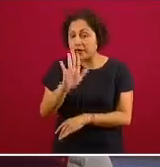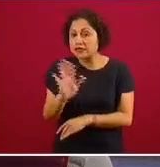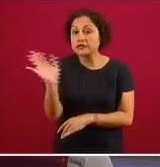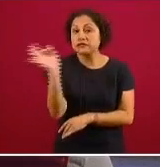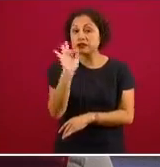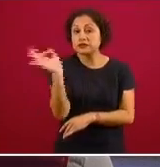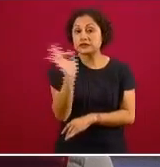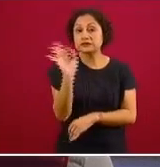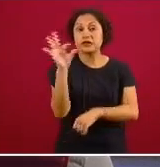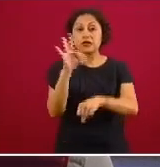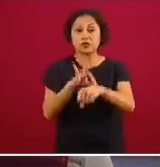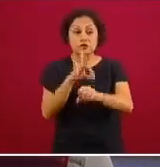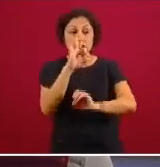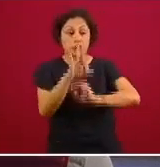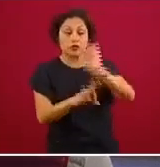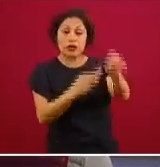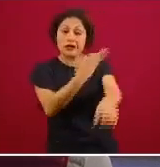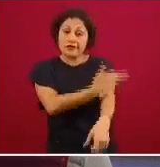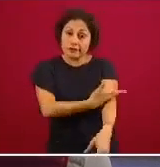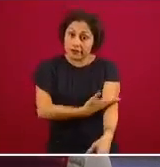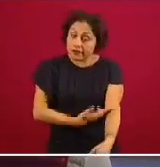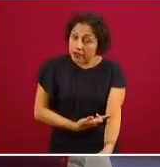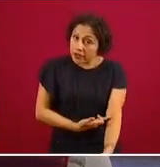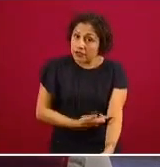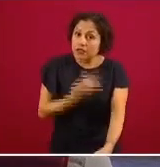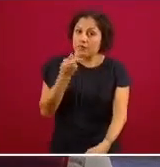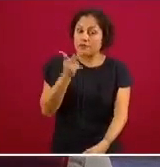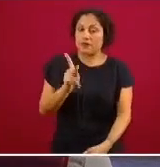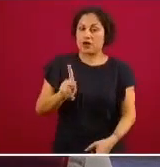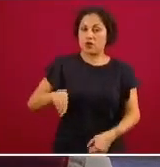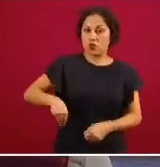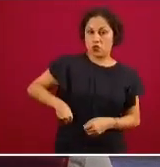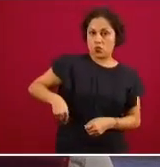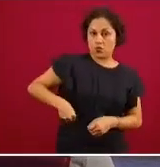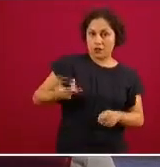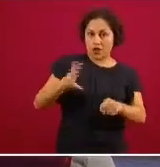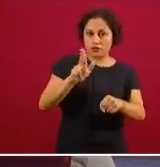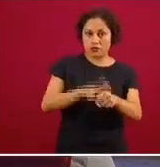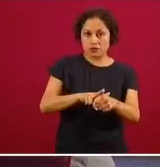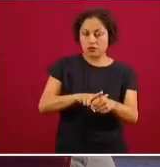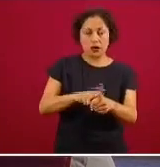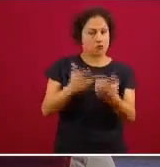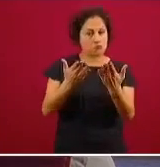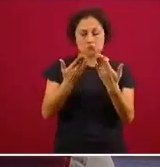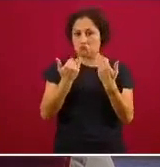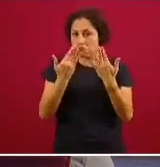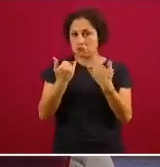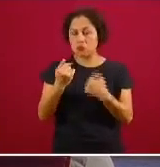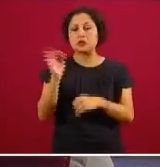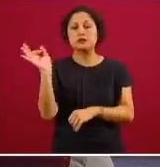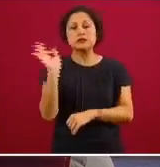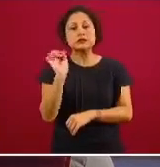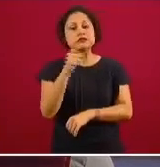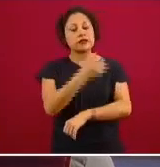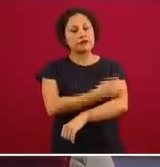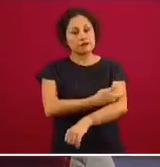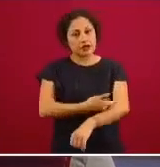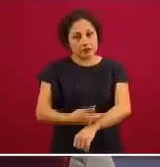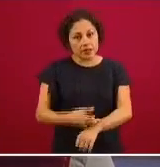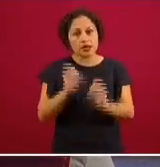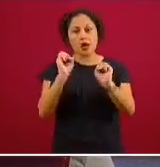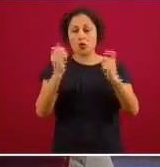atribuible a los elementos fuera del sistema de salud porque en este momento no está saturado afortunadamente todavía